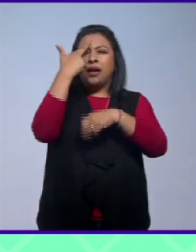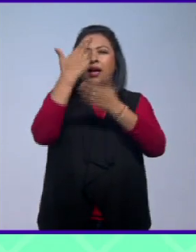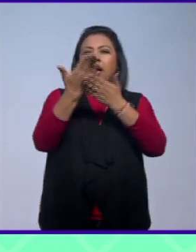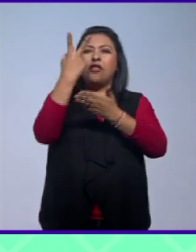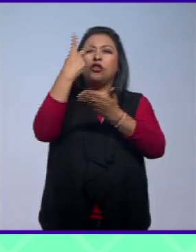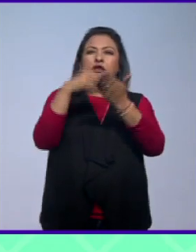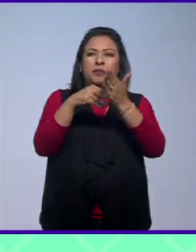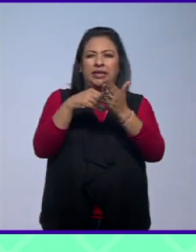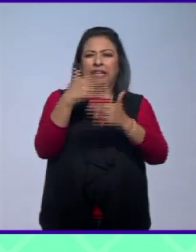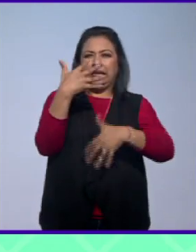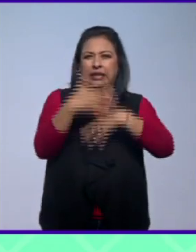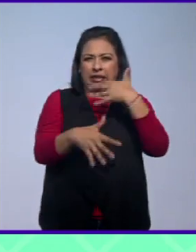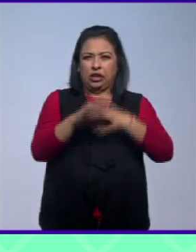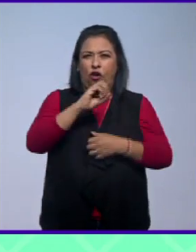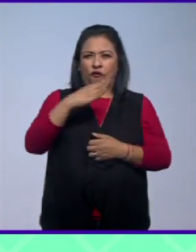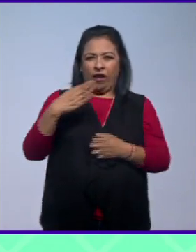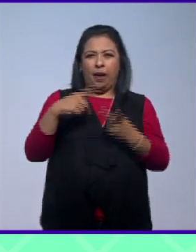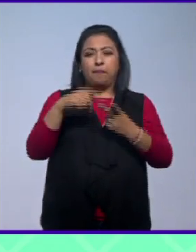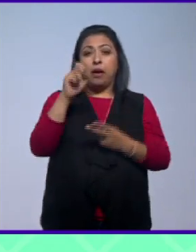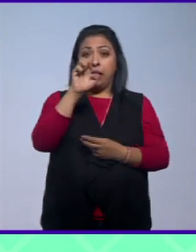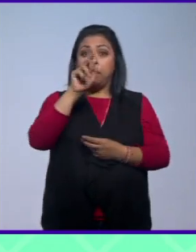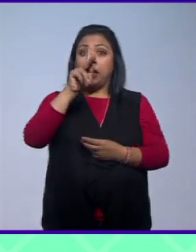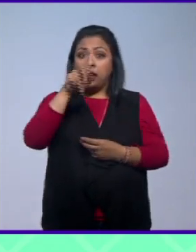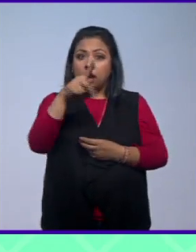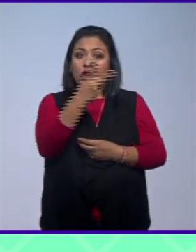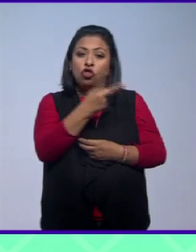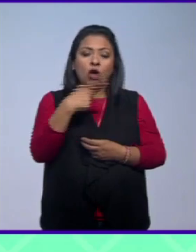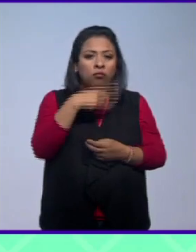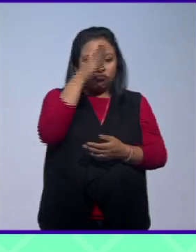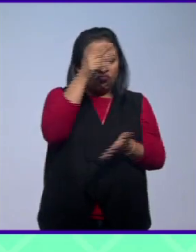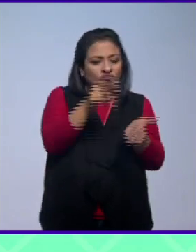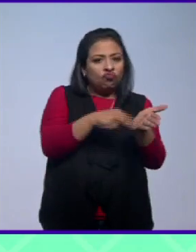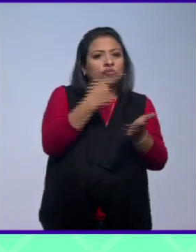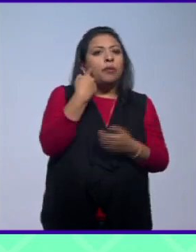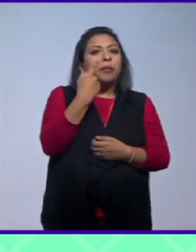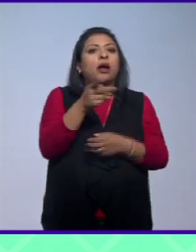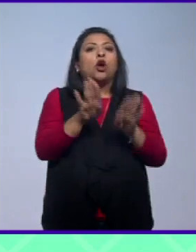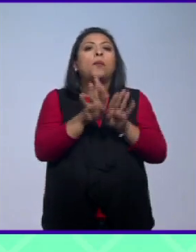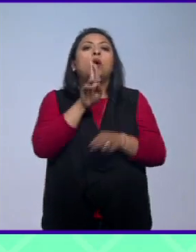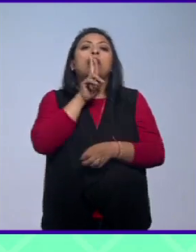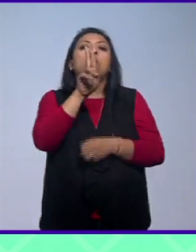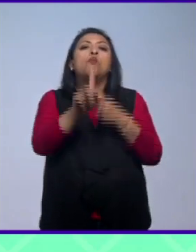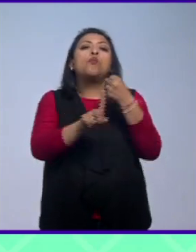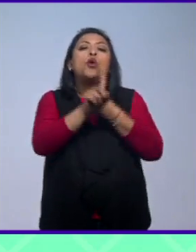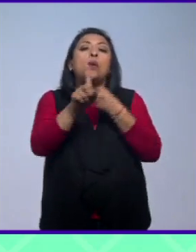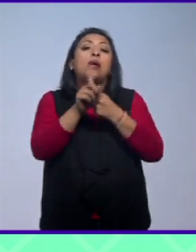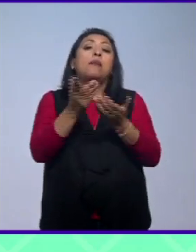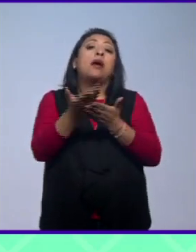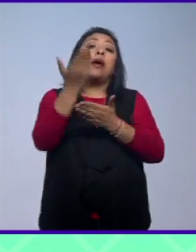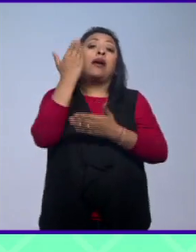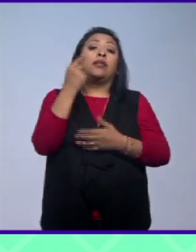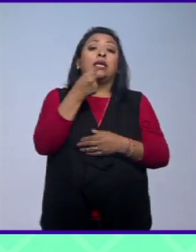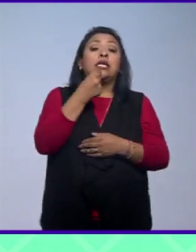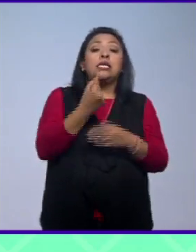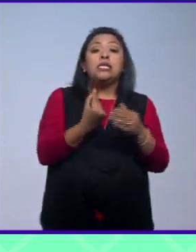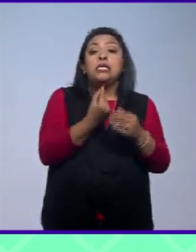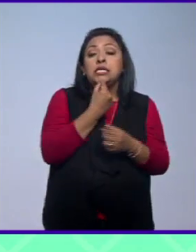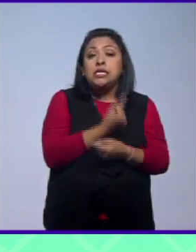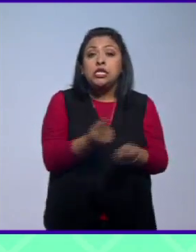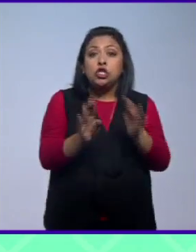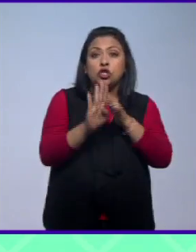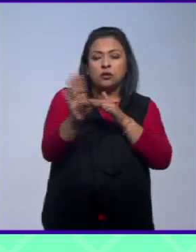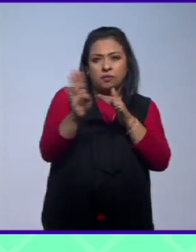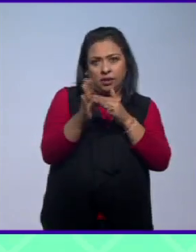2015 con Obama y con Peña Nieto incluso firmando acuerdos para ver cómo respondían a la crisis del entonces problema de los niños migrantes